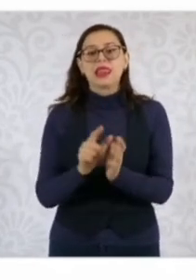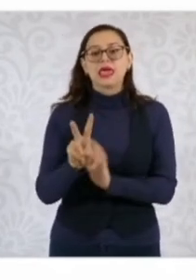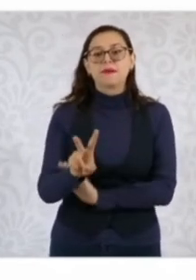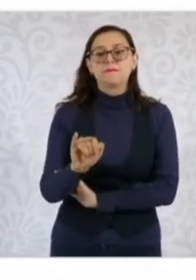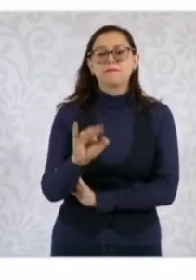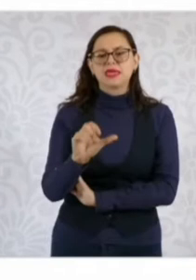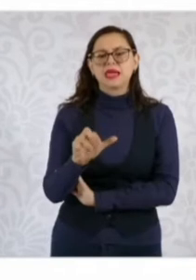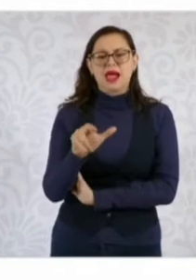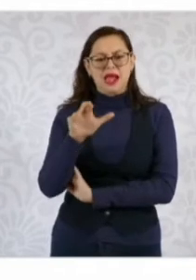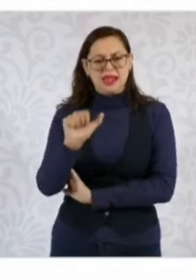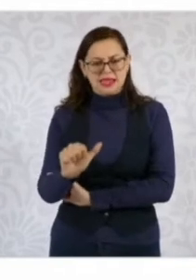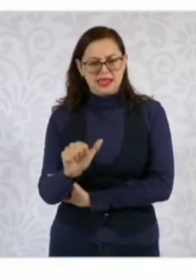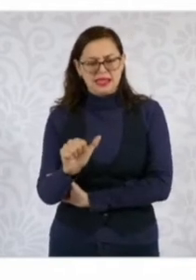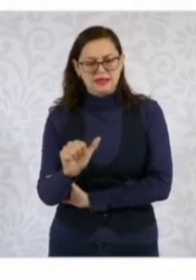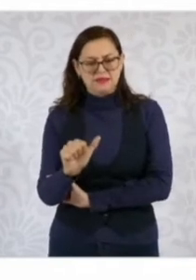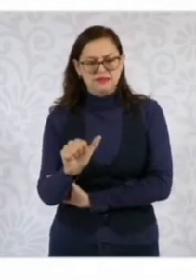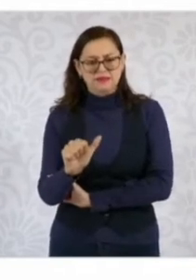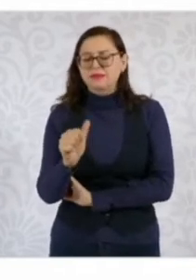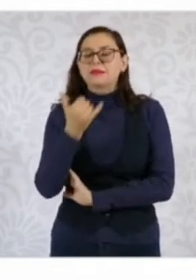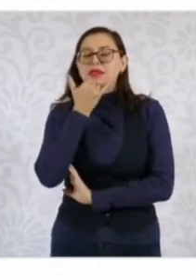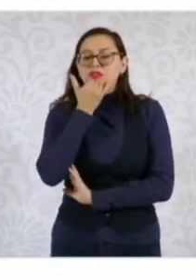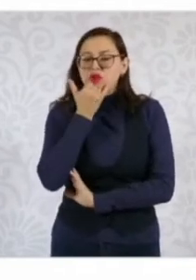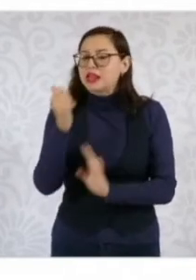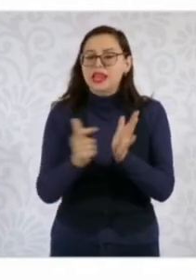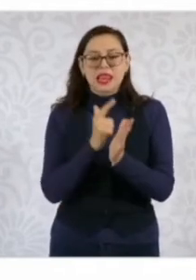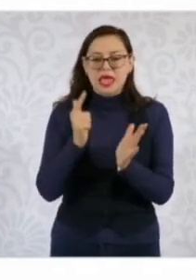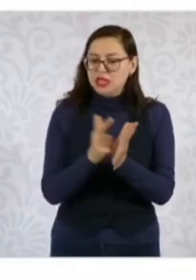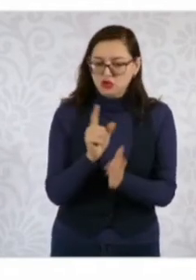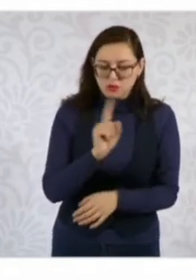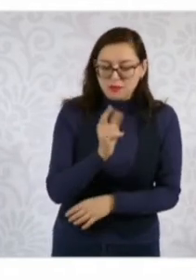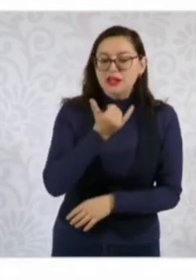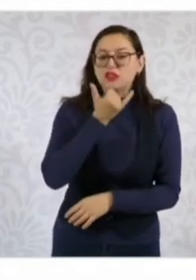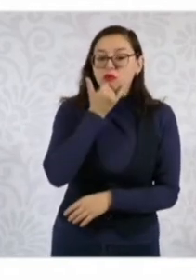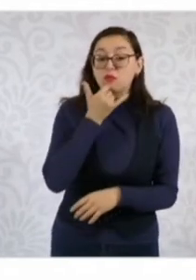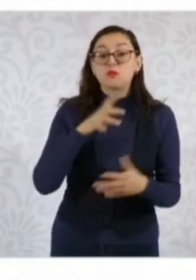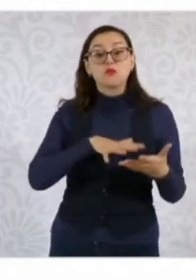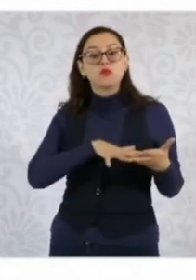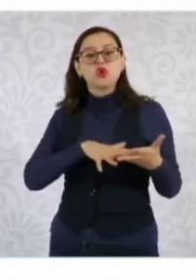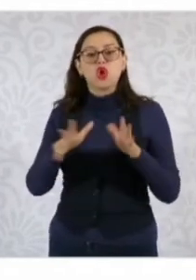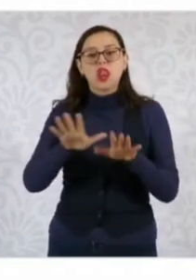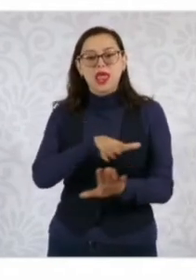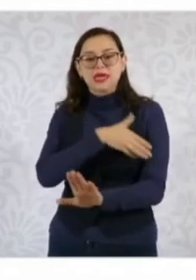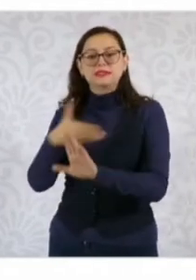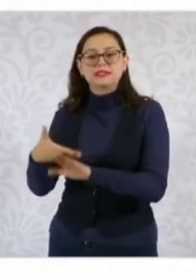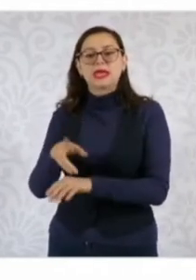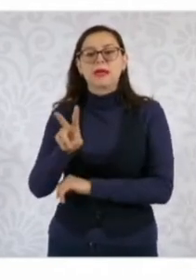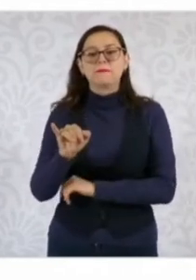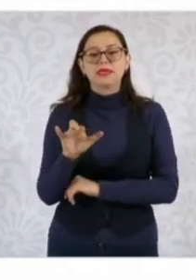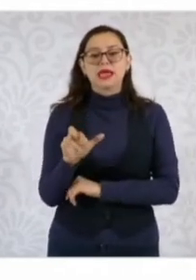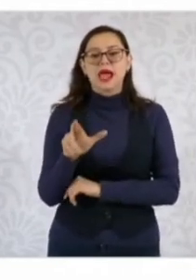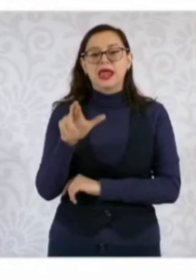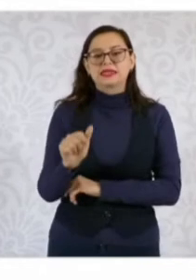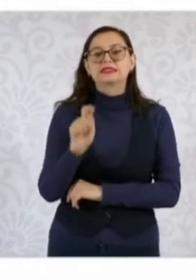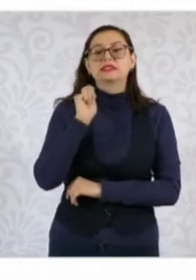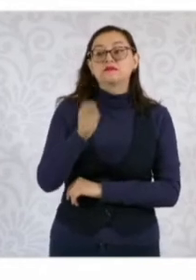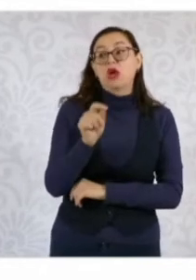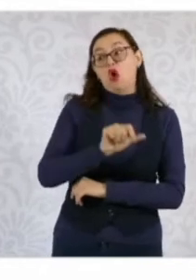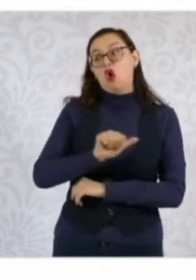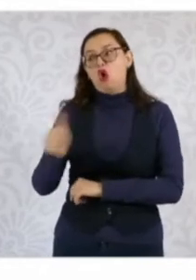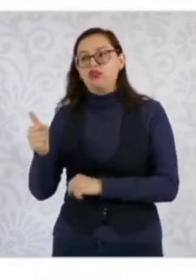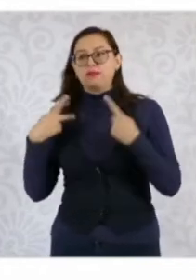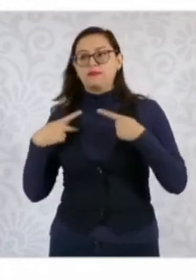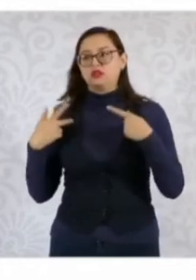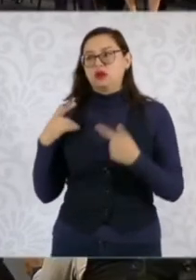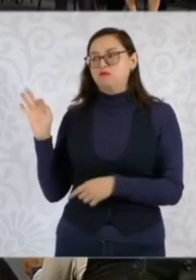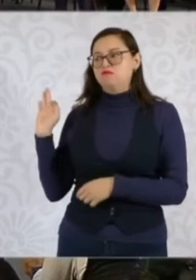violencia contra las mujeres ejercida a través de una tercera persona, que